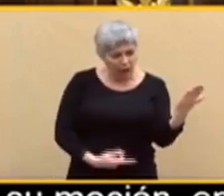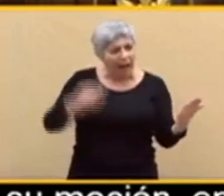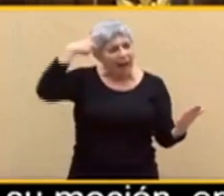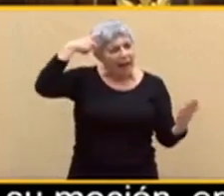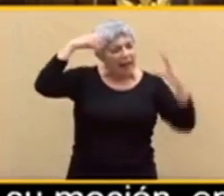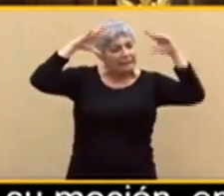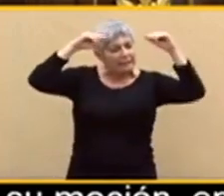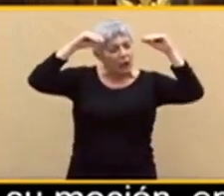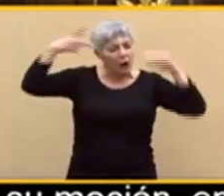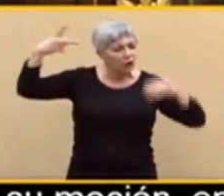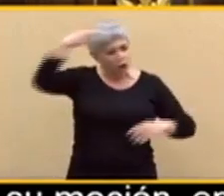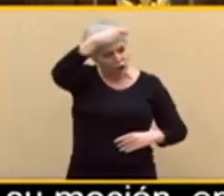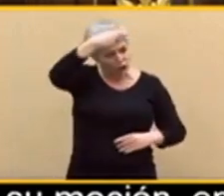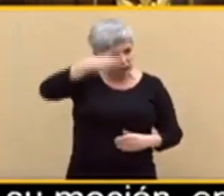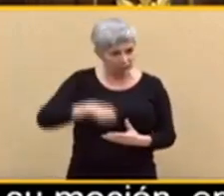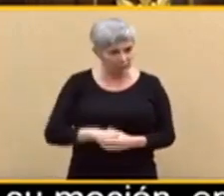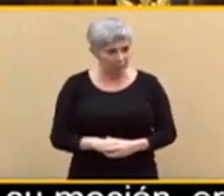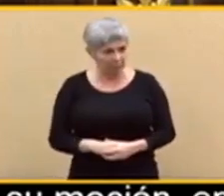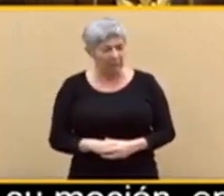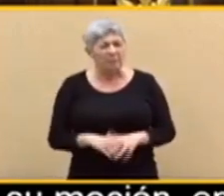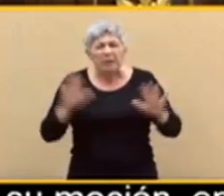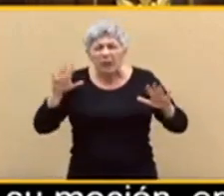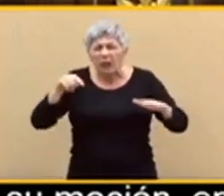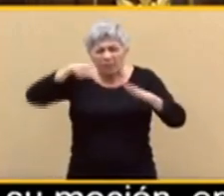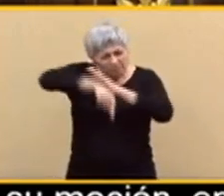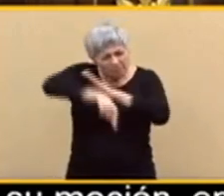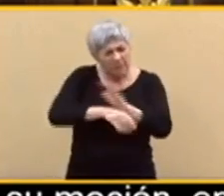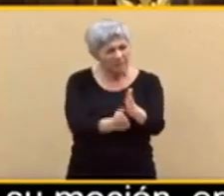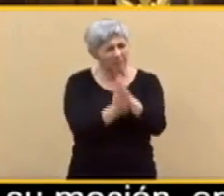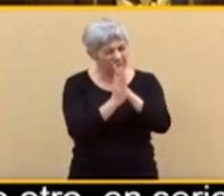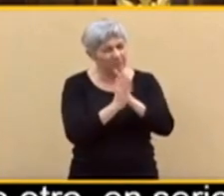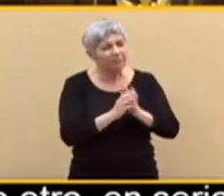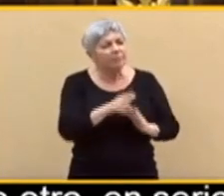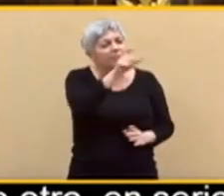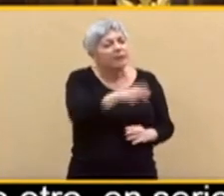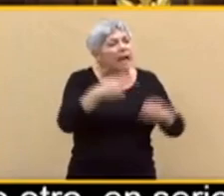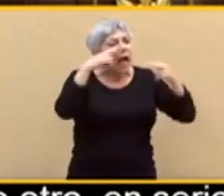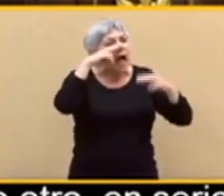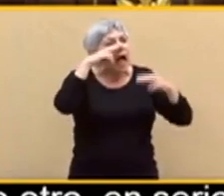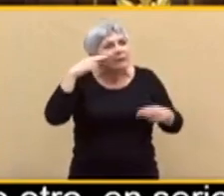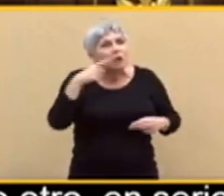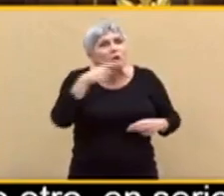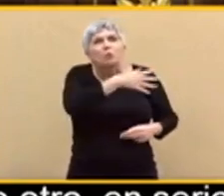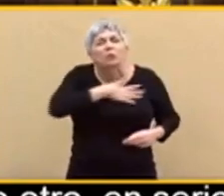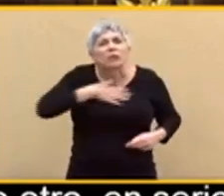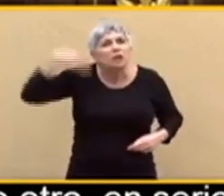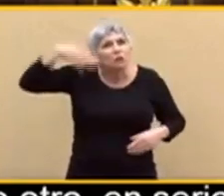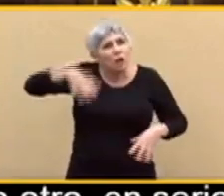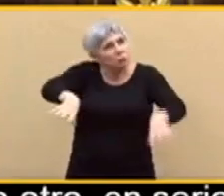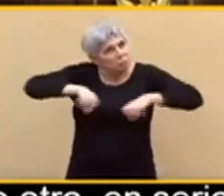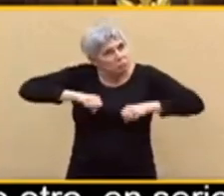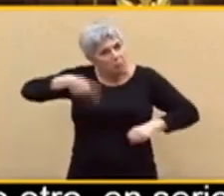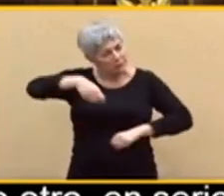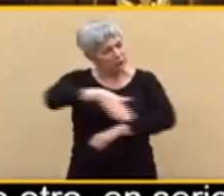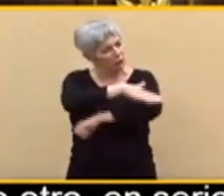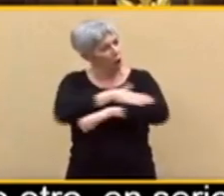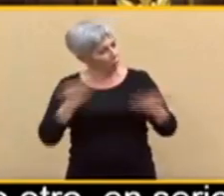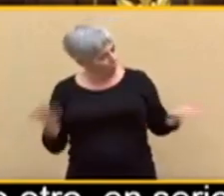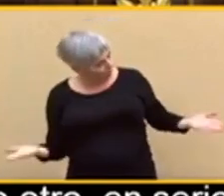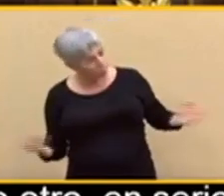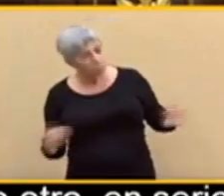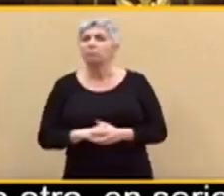Pero vayamos a lo principal. Señora Bascal, usted quiere ser presidente del Gobierno. Y creo que para ser presidente debería